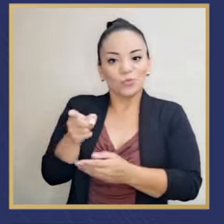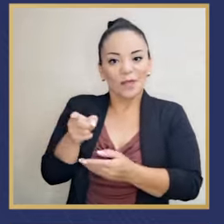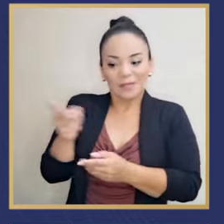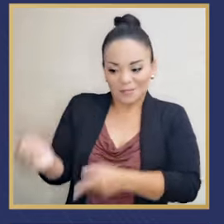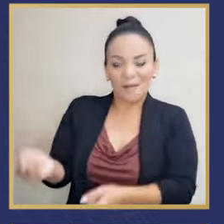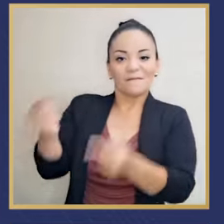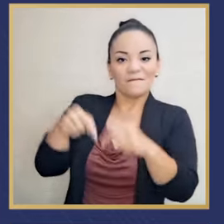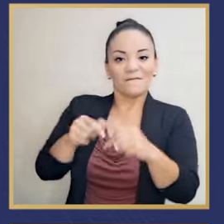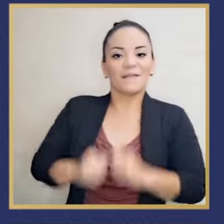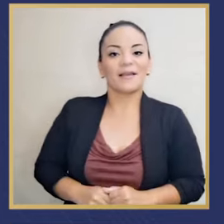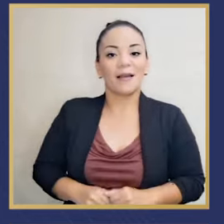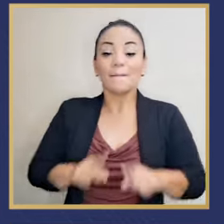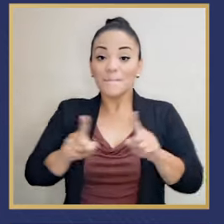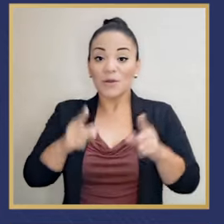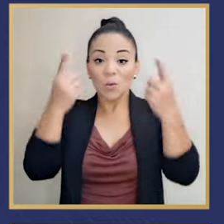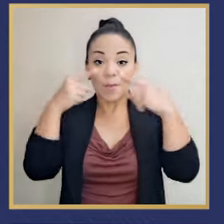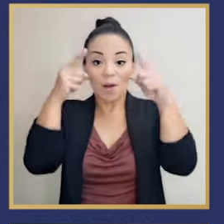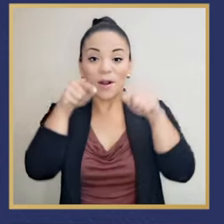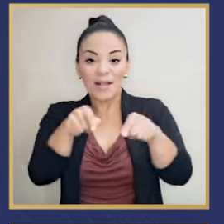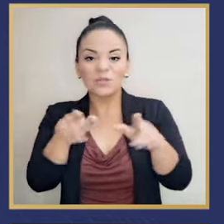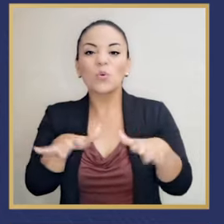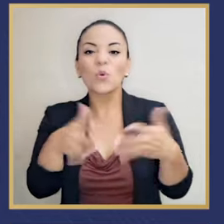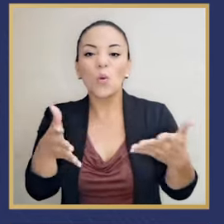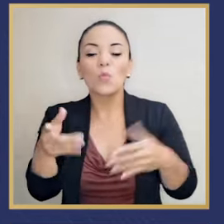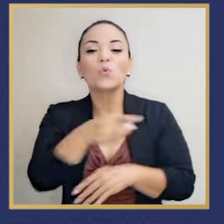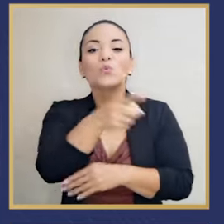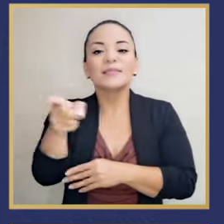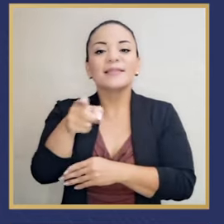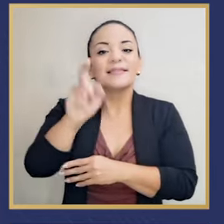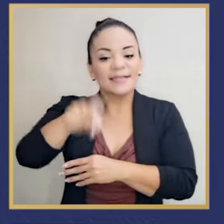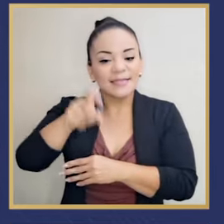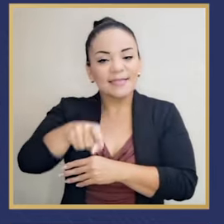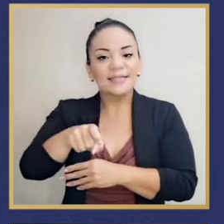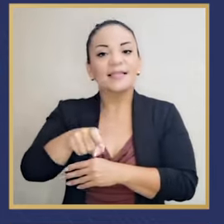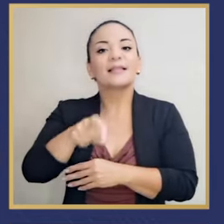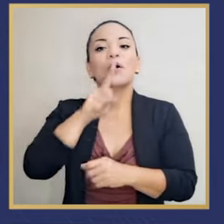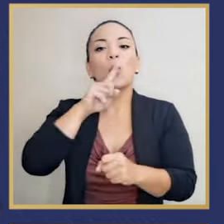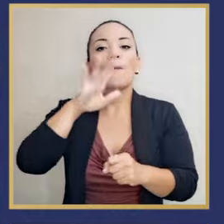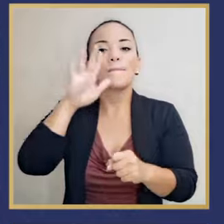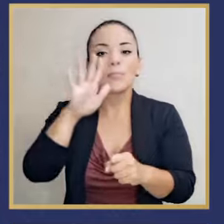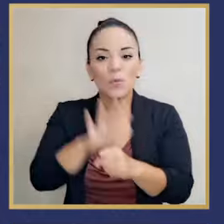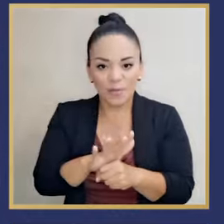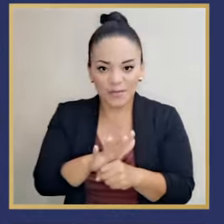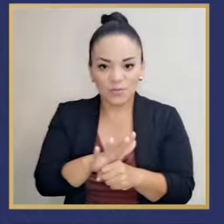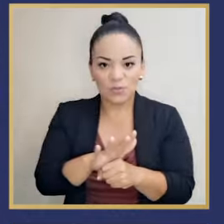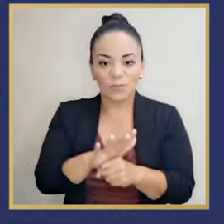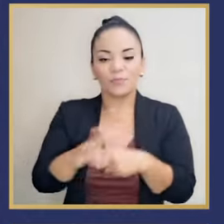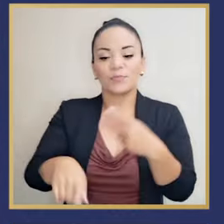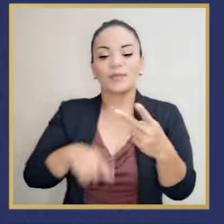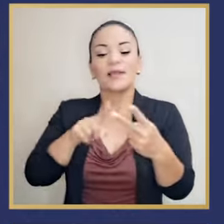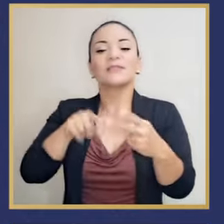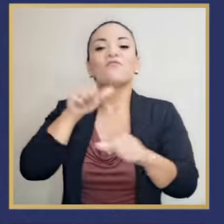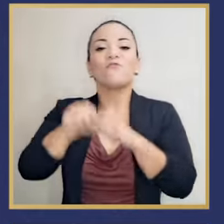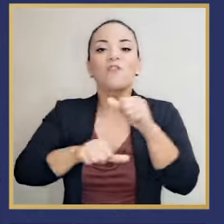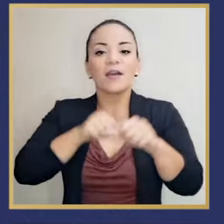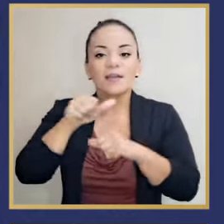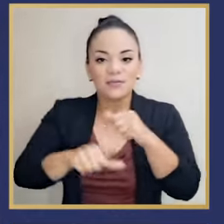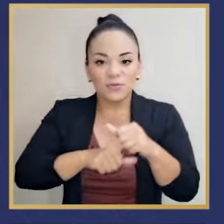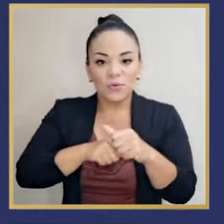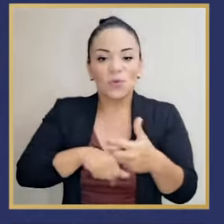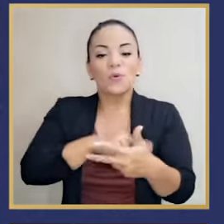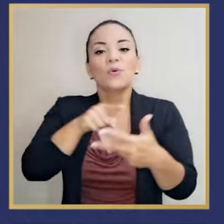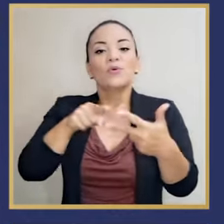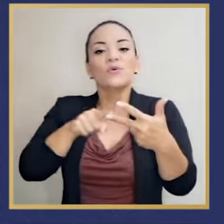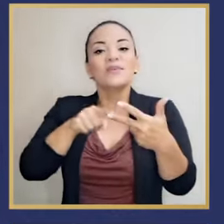cosechar eso, ustedes necesitan el compromiso, el esfuerzo,